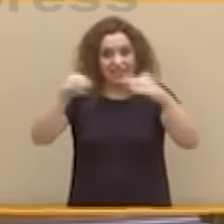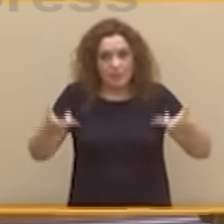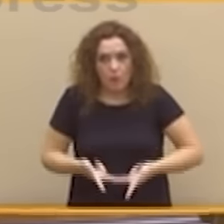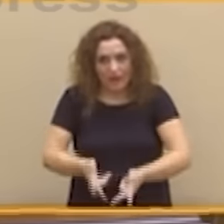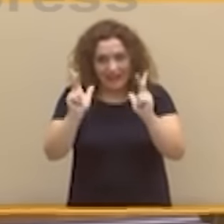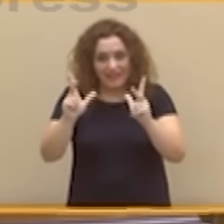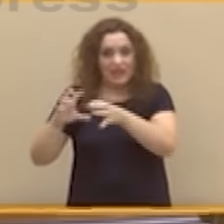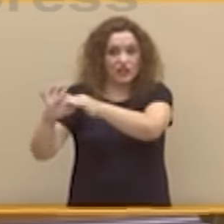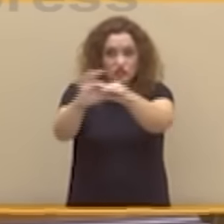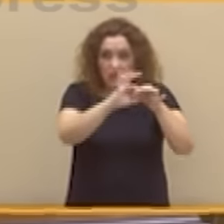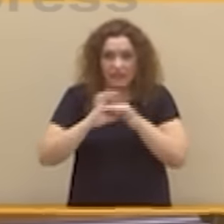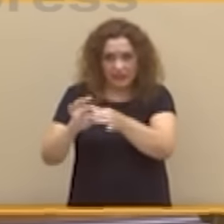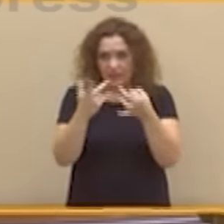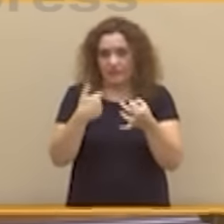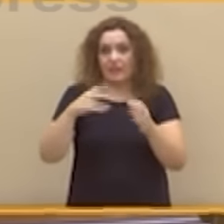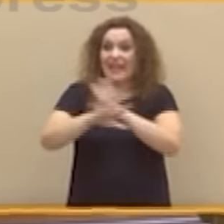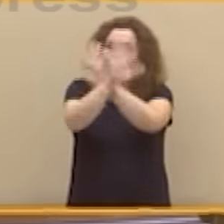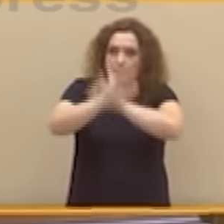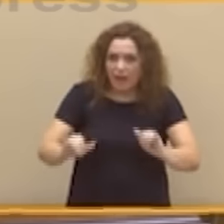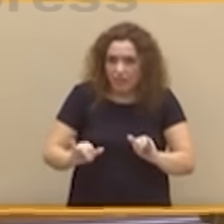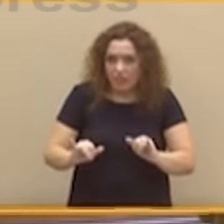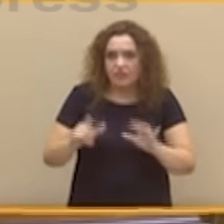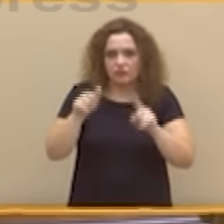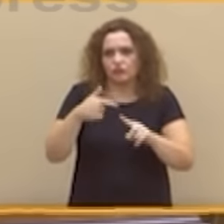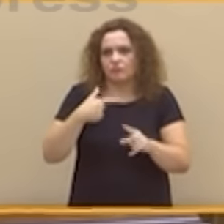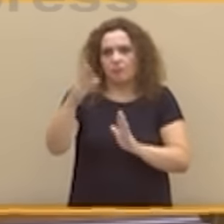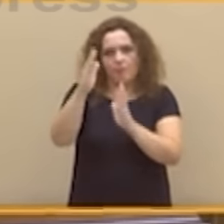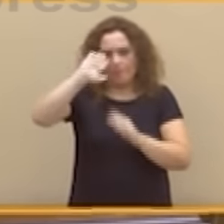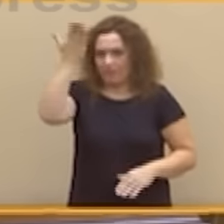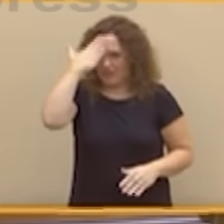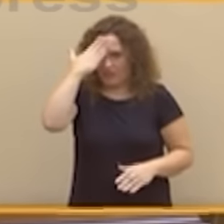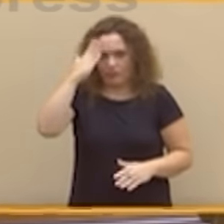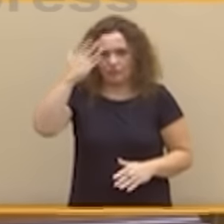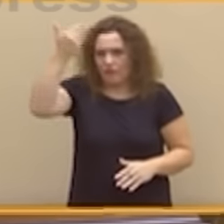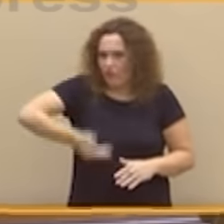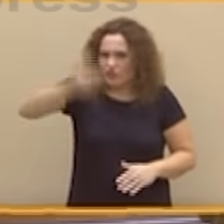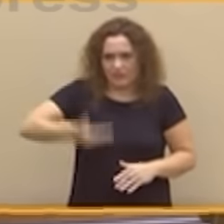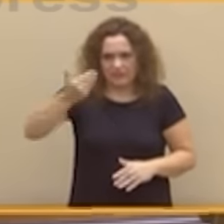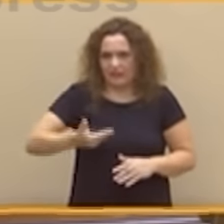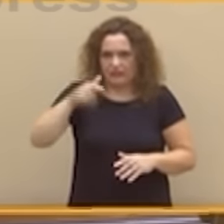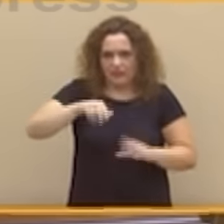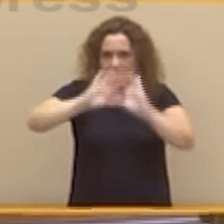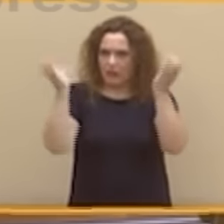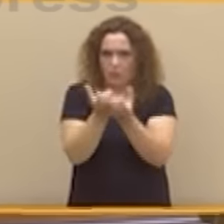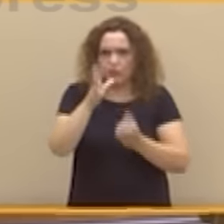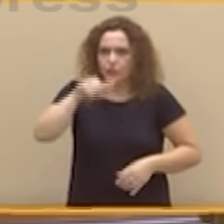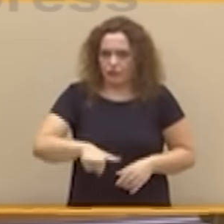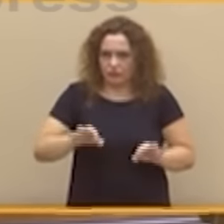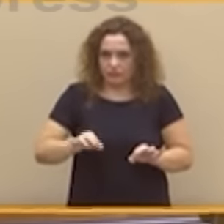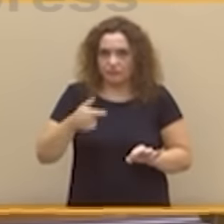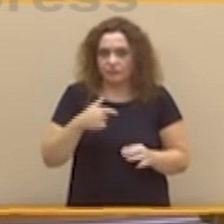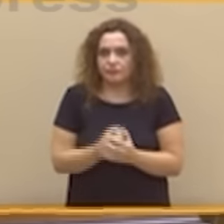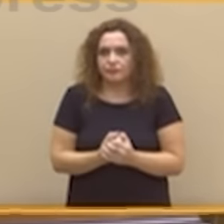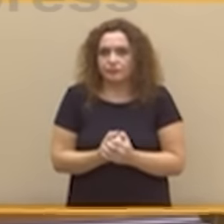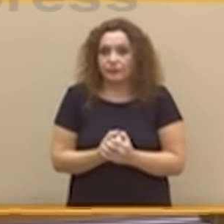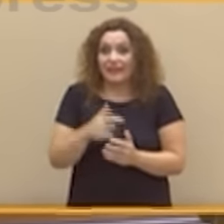son valores y principios irrenunciables en el mundo de hoy y los socialistas nos vamos a claudicar en su defensa. Señor